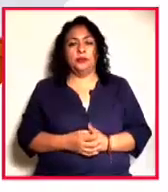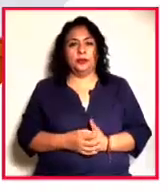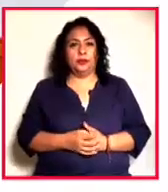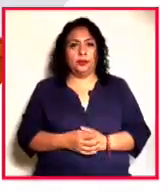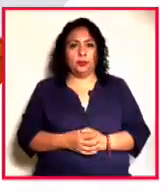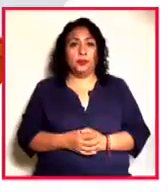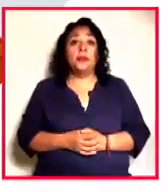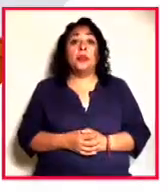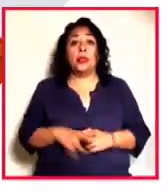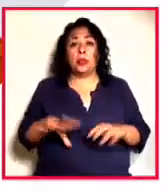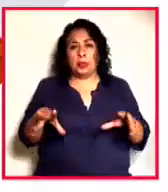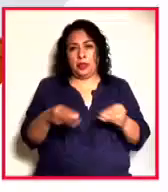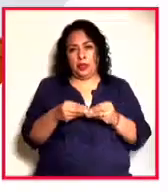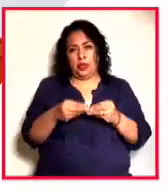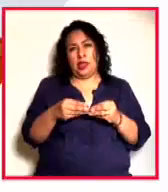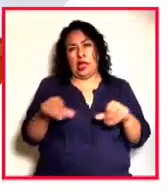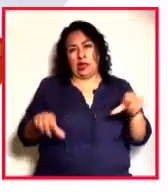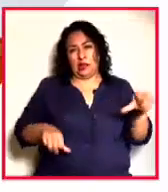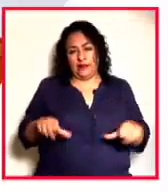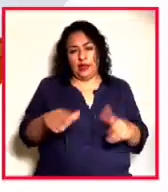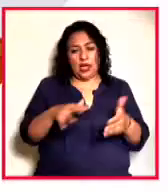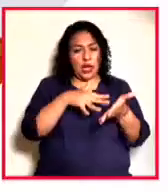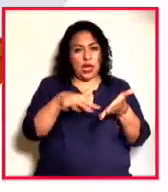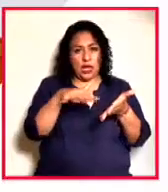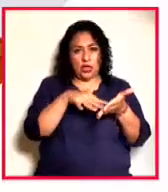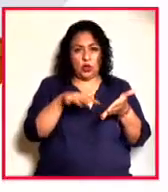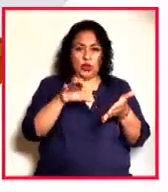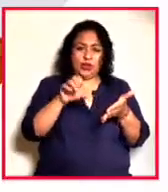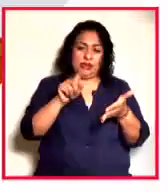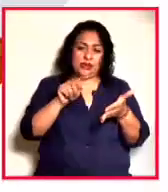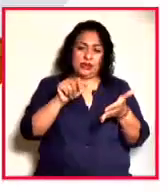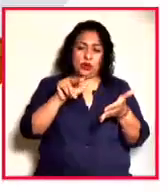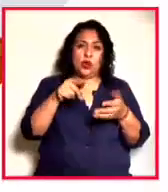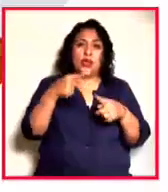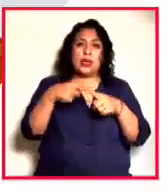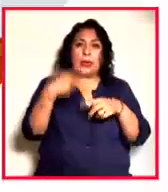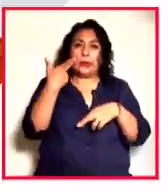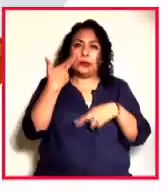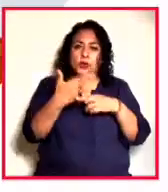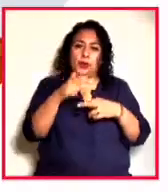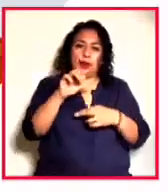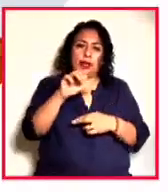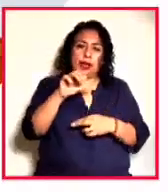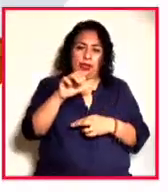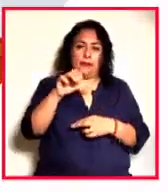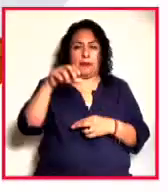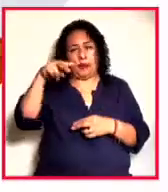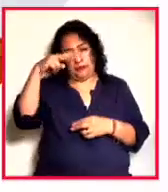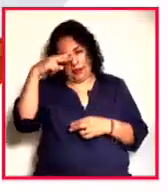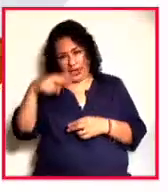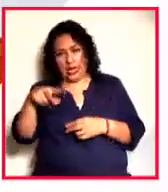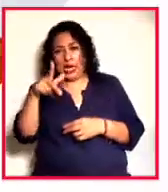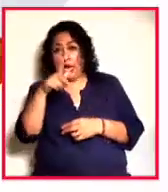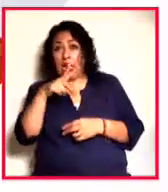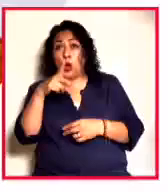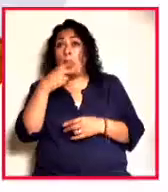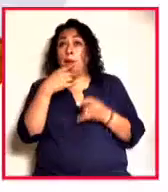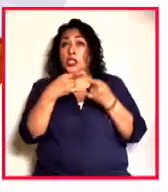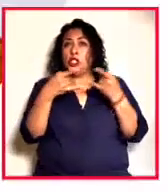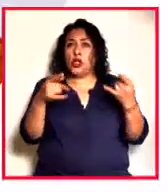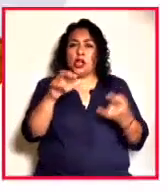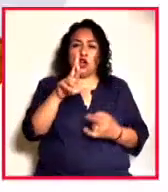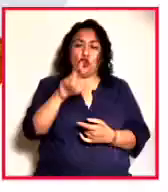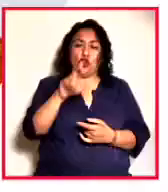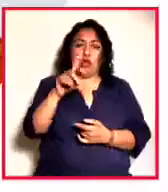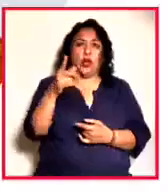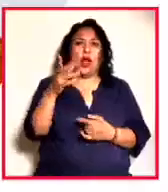Como parte del ciclo o lecturas estatutarias de la Academia Mexicana de la Lengua, el historiador Rodrigo Martínez Baráx expuso el ensayo